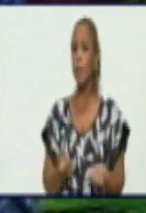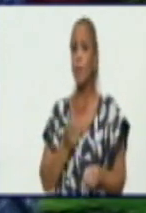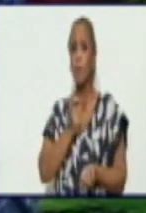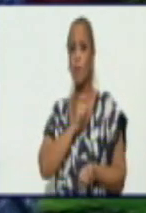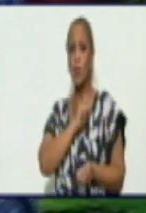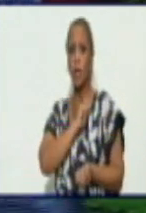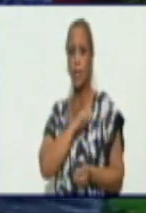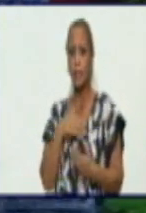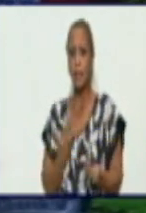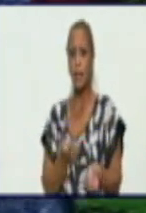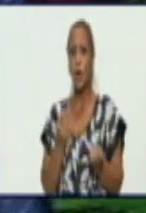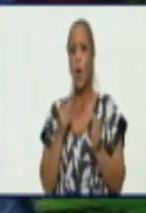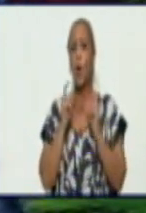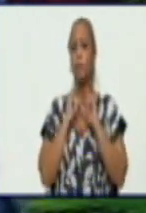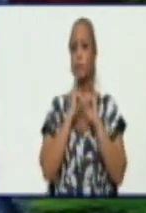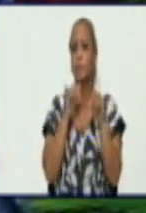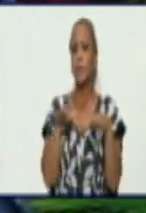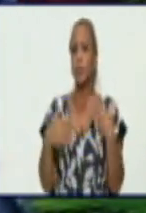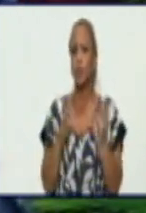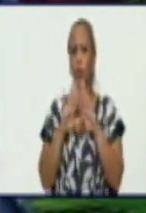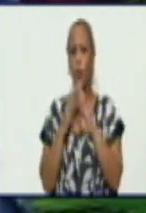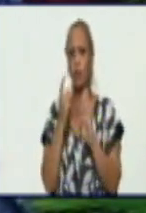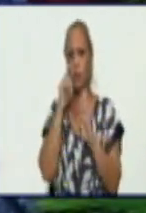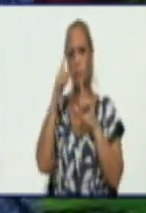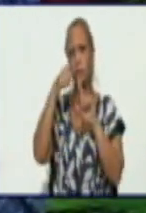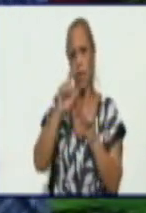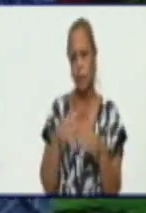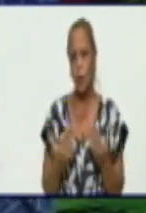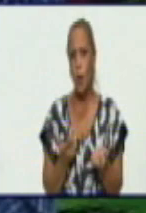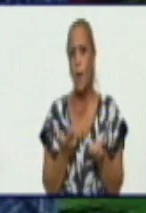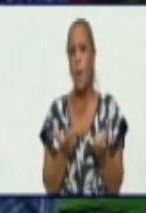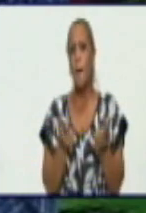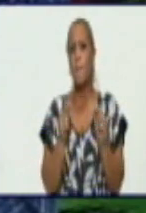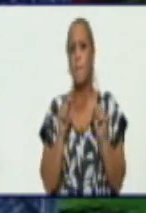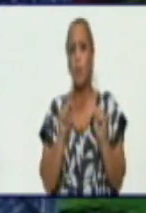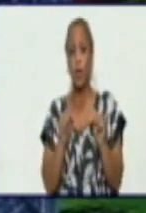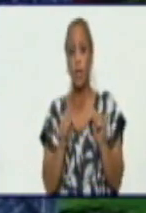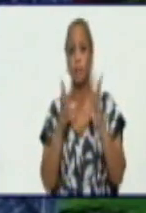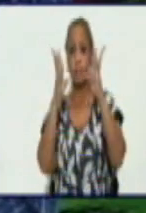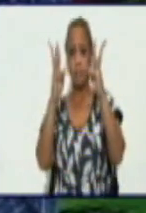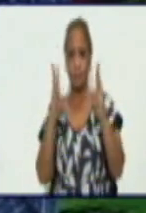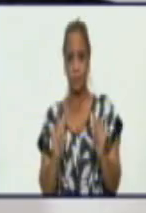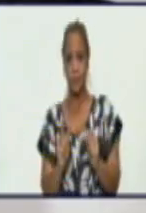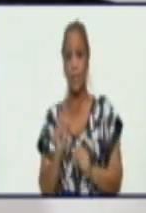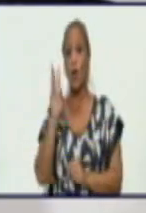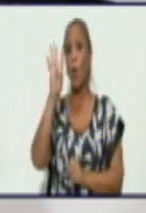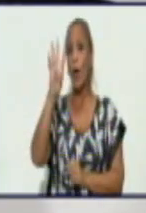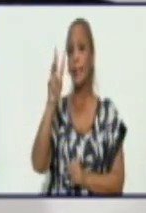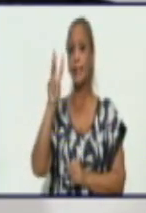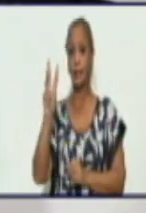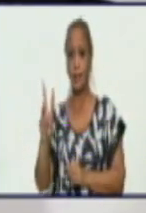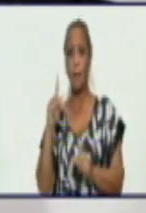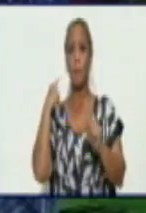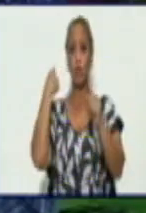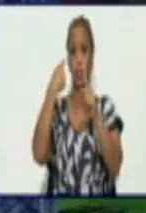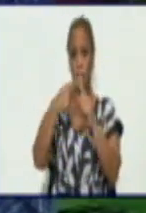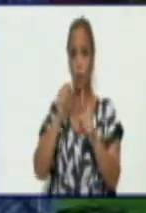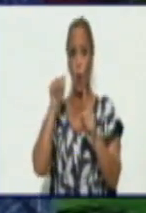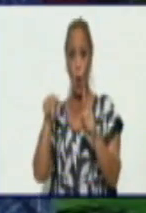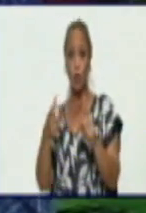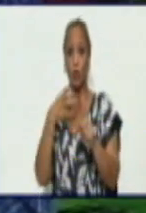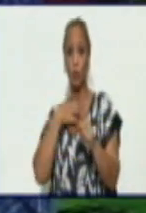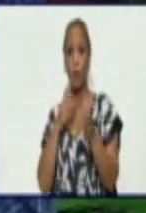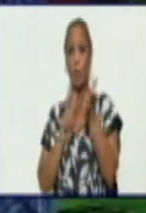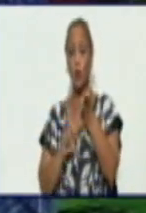mencionarle todos estos datos? Porque esa cifra de 43 positivos que hoy tuvo Granma